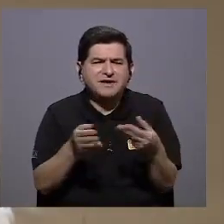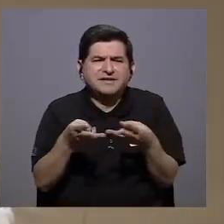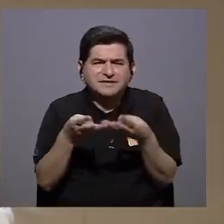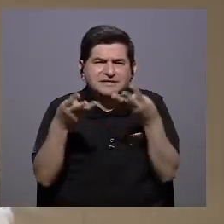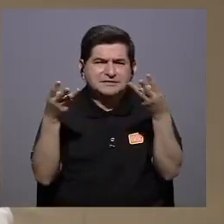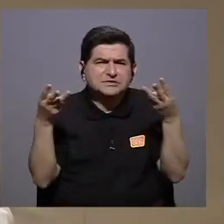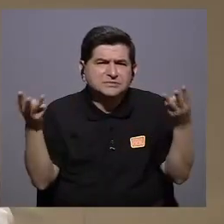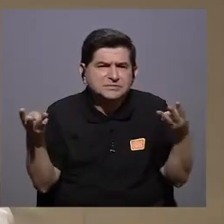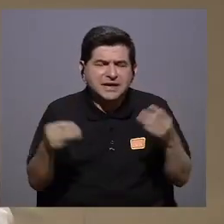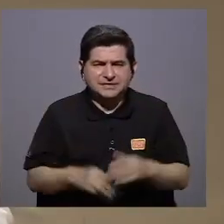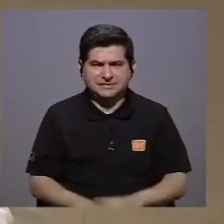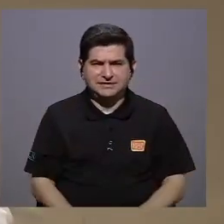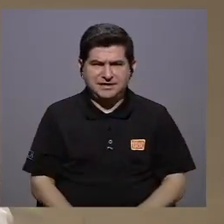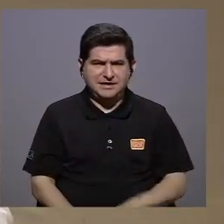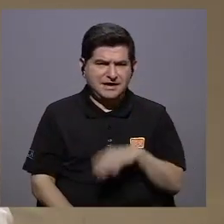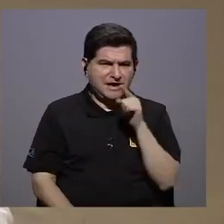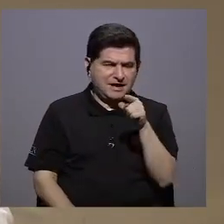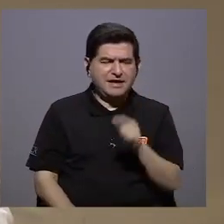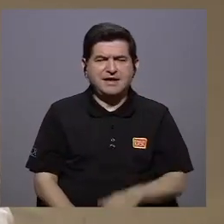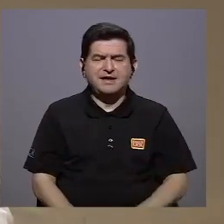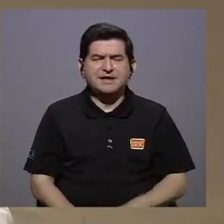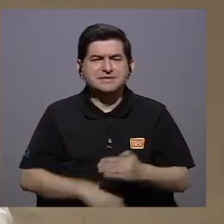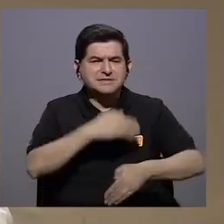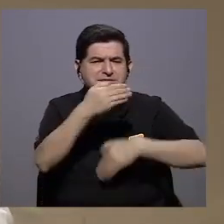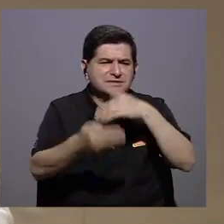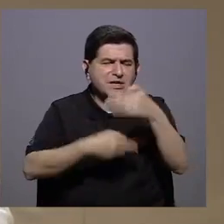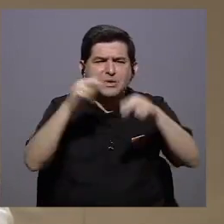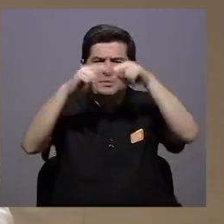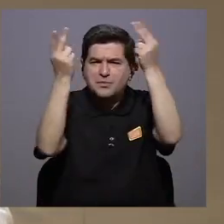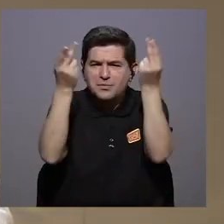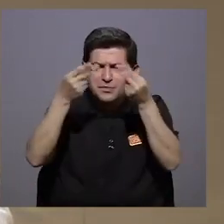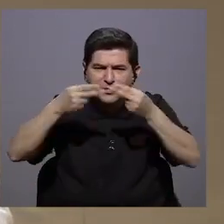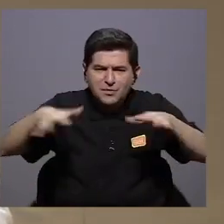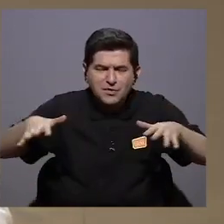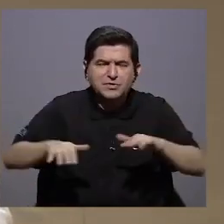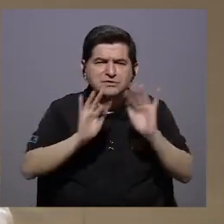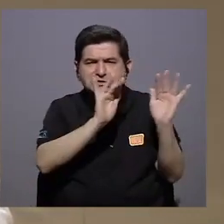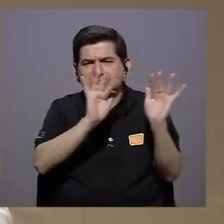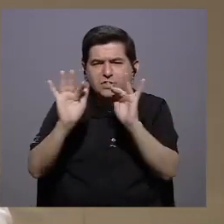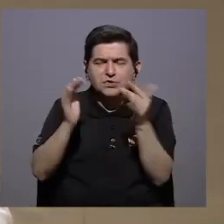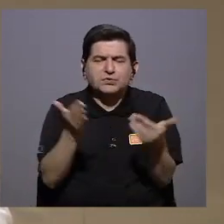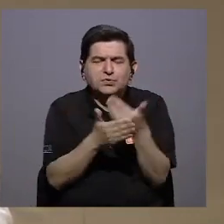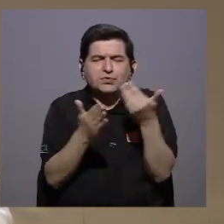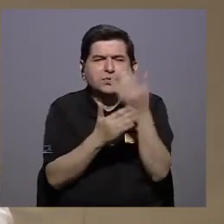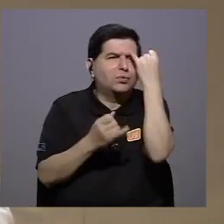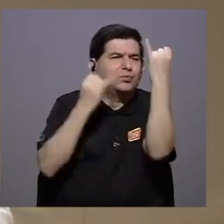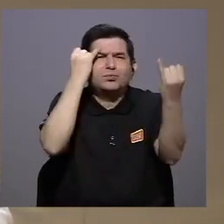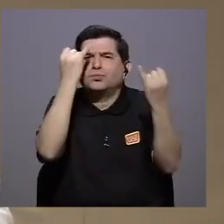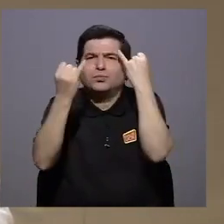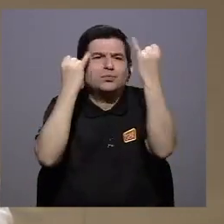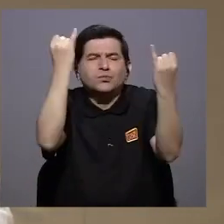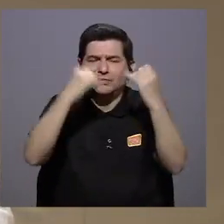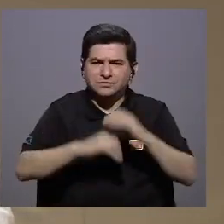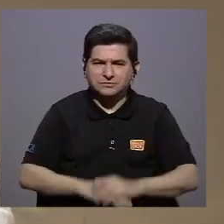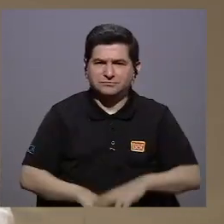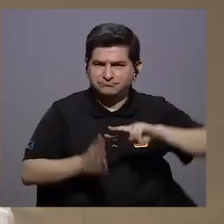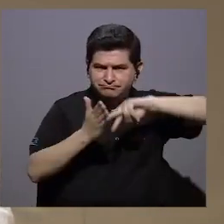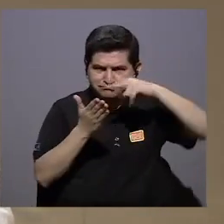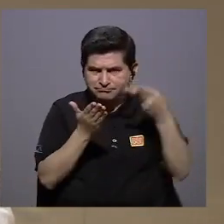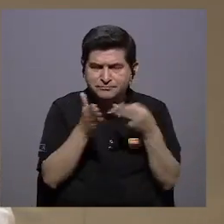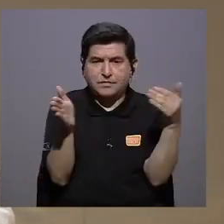materiales en esta virtualización en esta digitalización de nuevos conceptos y eso quiere decir